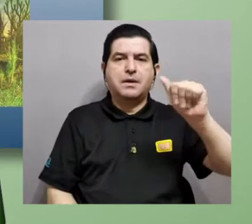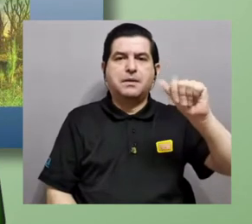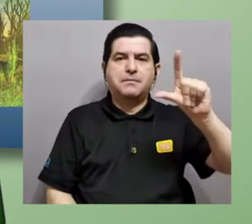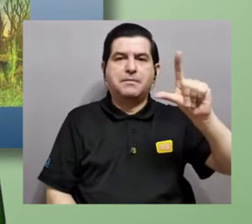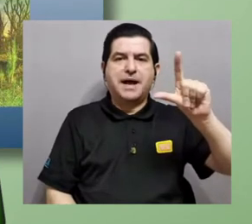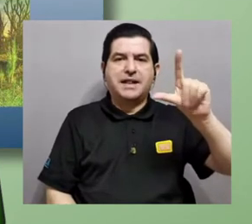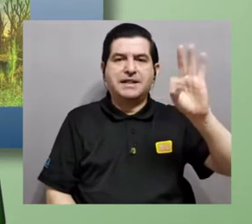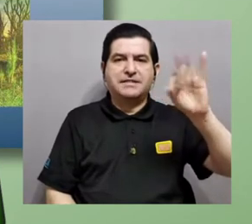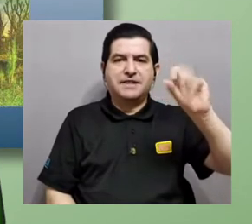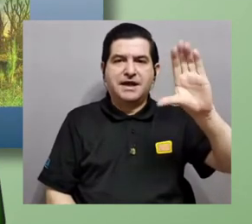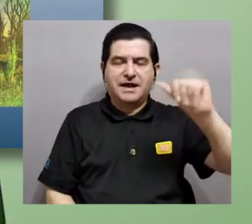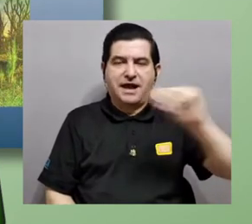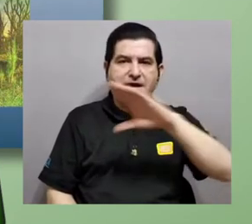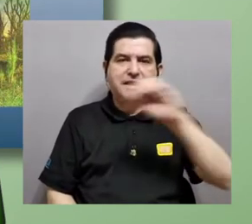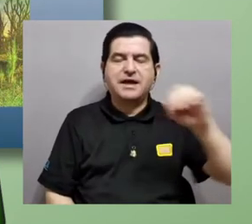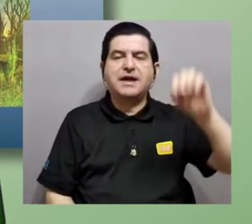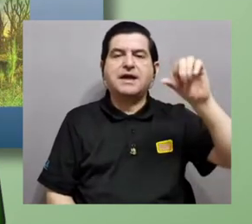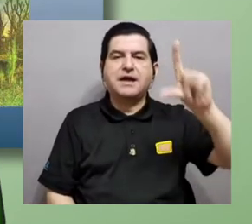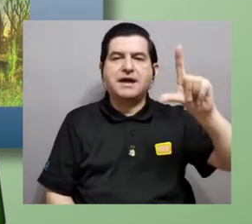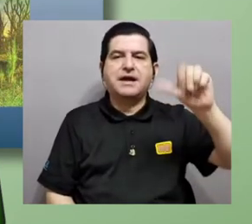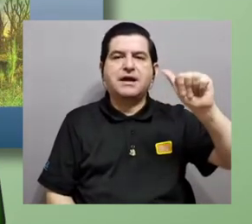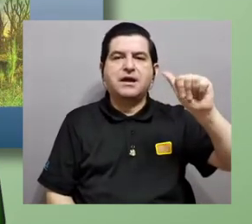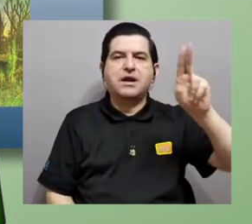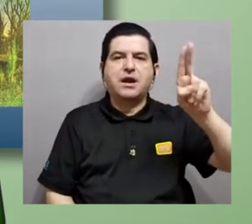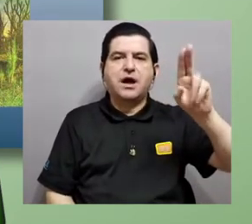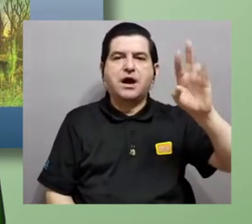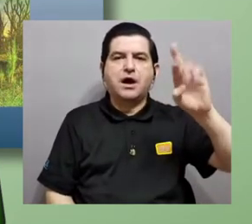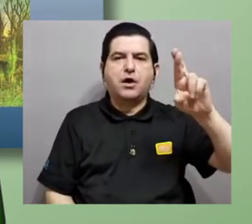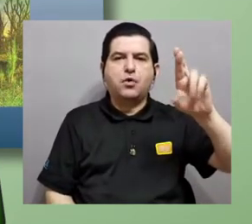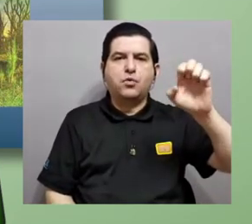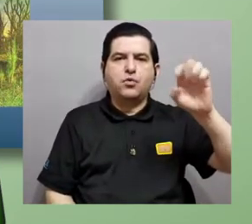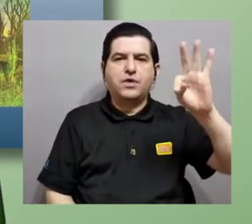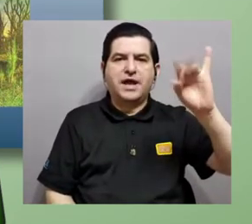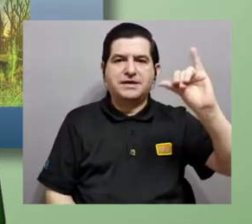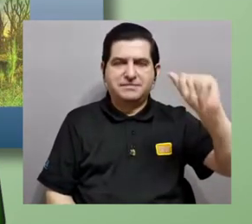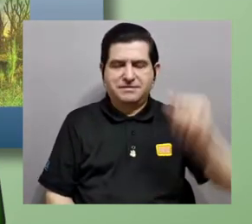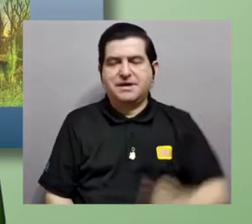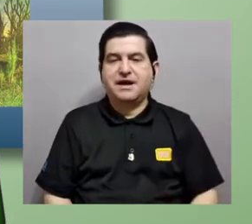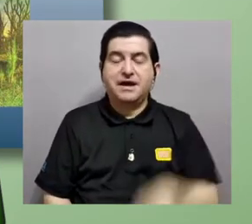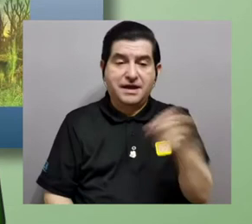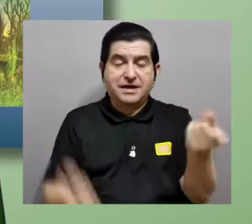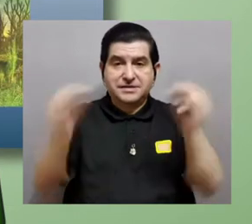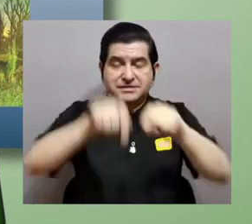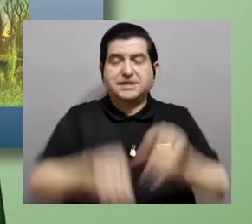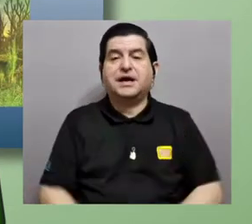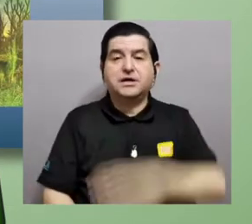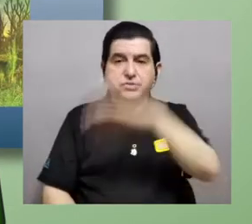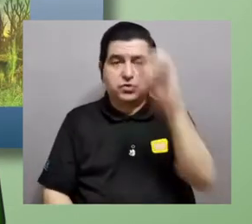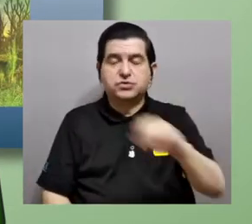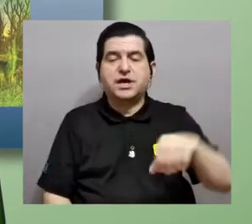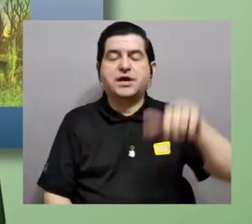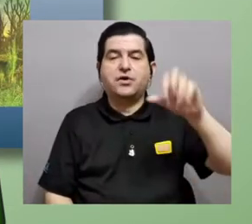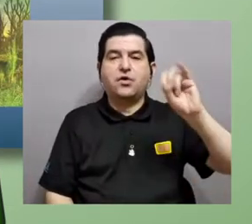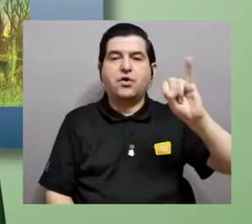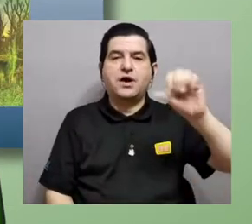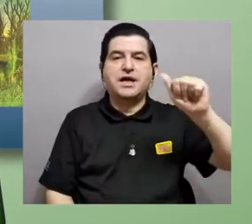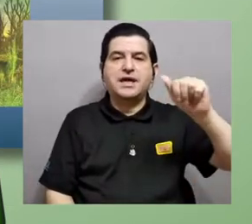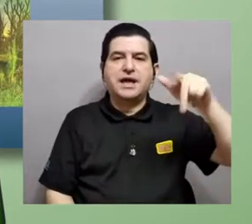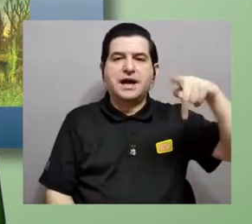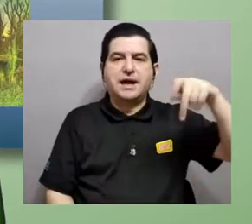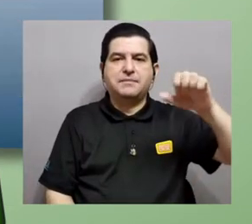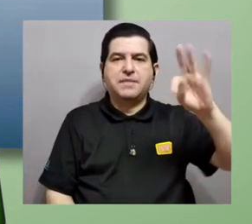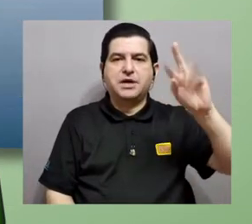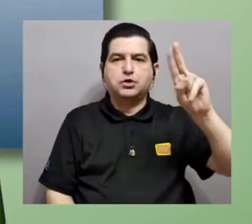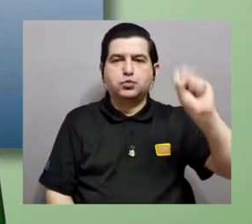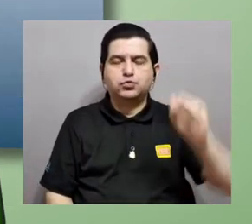Laurentia, perdón, y se cierra el océano y Apetus. Y eso genera también cambios en